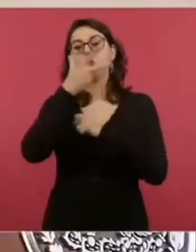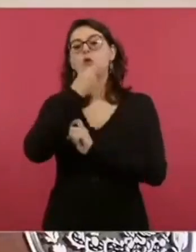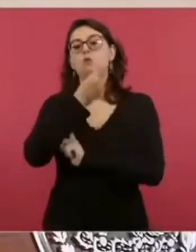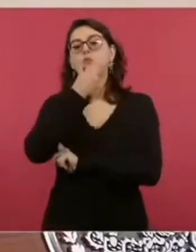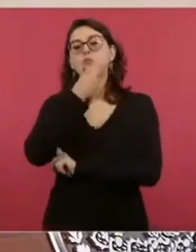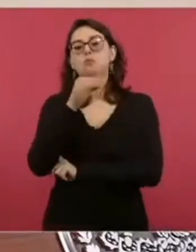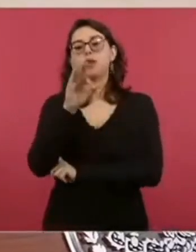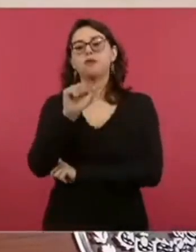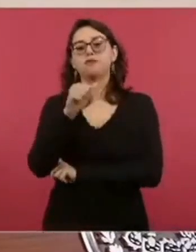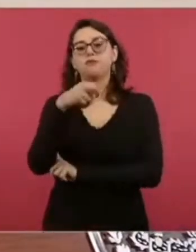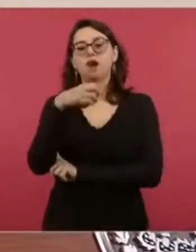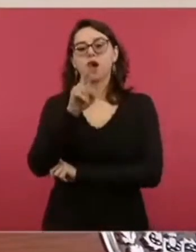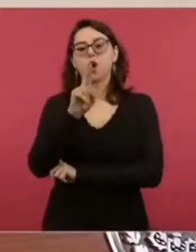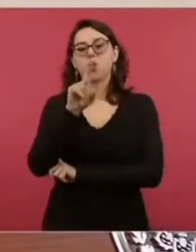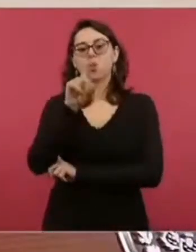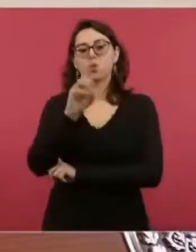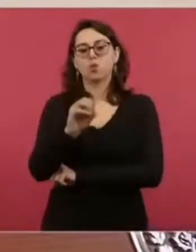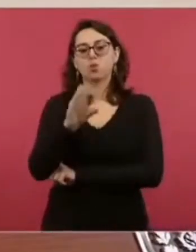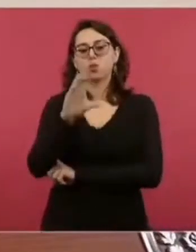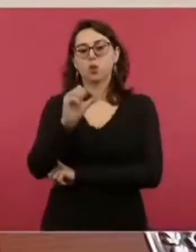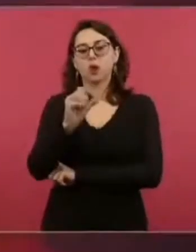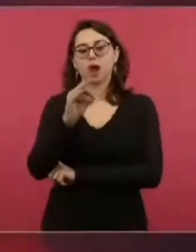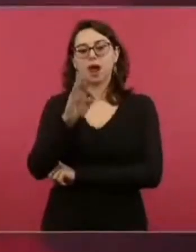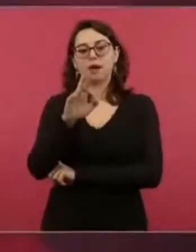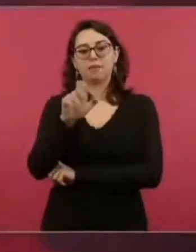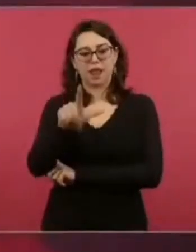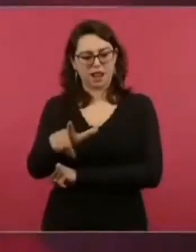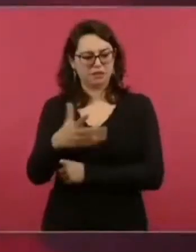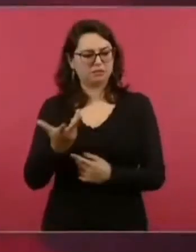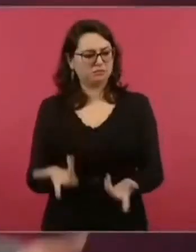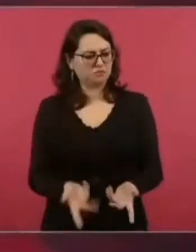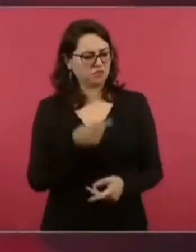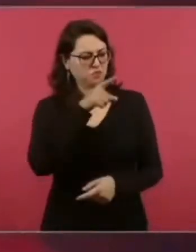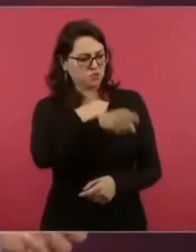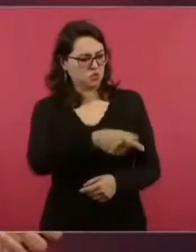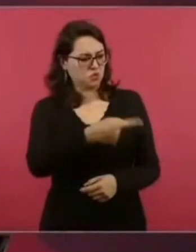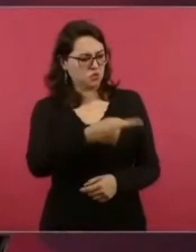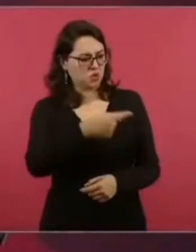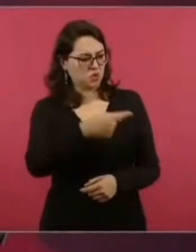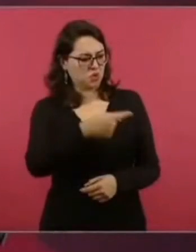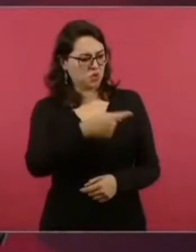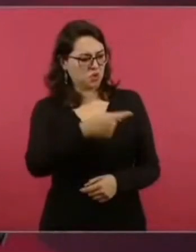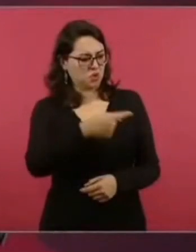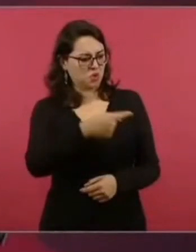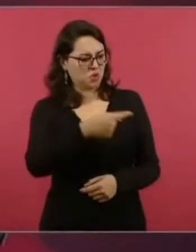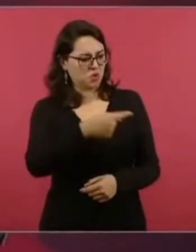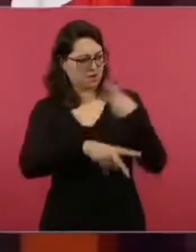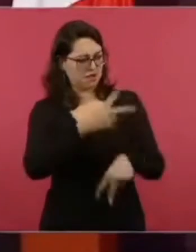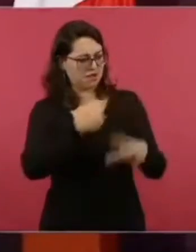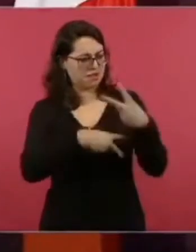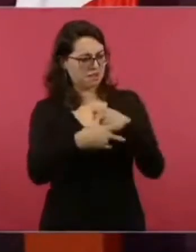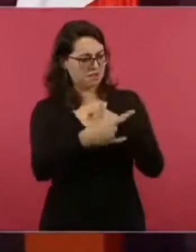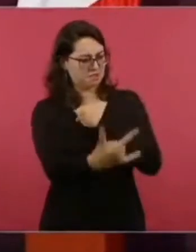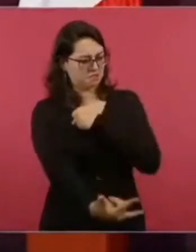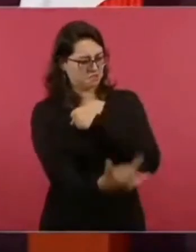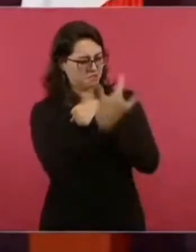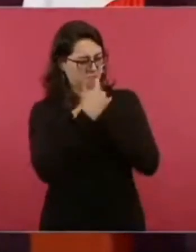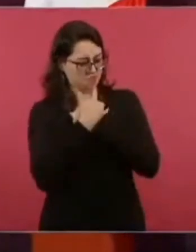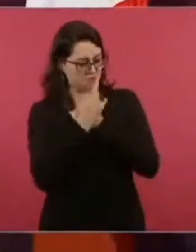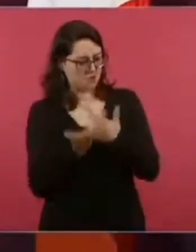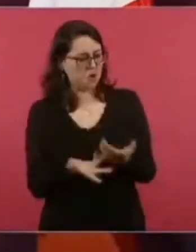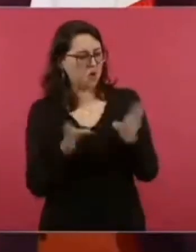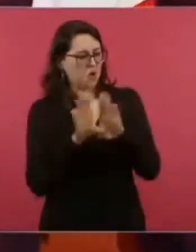que cómo había llegado a Europa, si él era cantautor